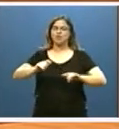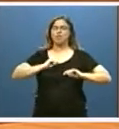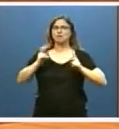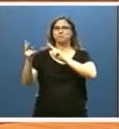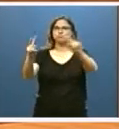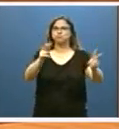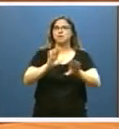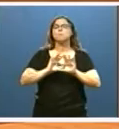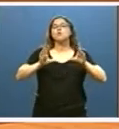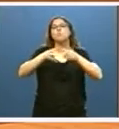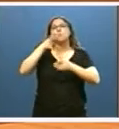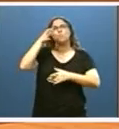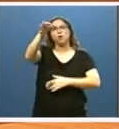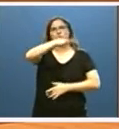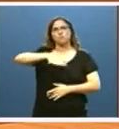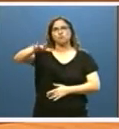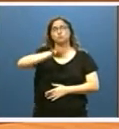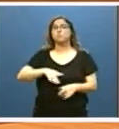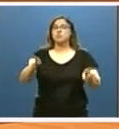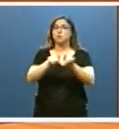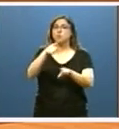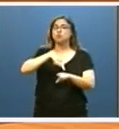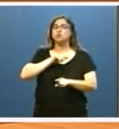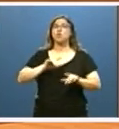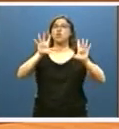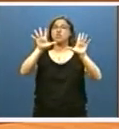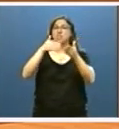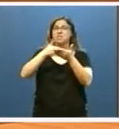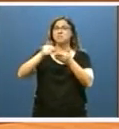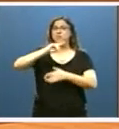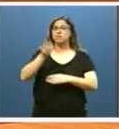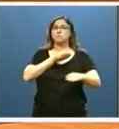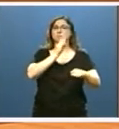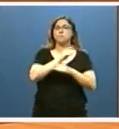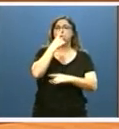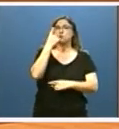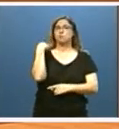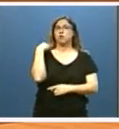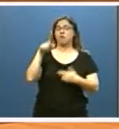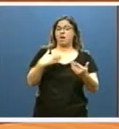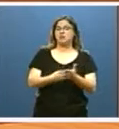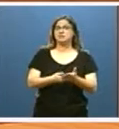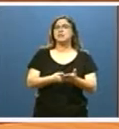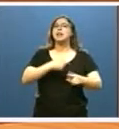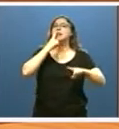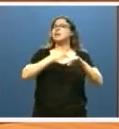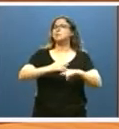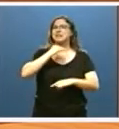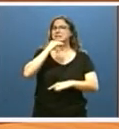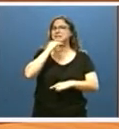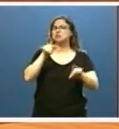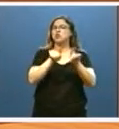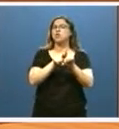y dinamismo de nuestro mundo rural. Así, de los 10 millones de euros invertidos en el último año, casi la mitad lo han sido en poblaciones